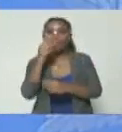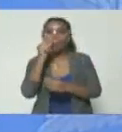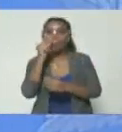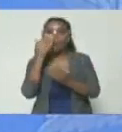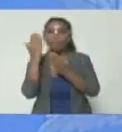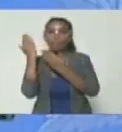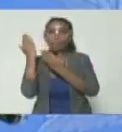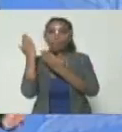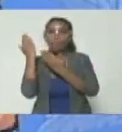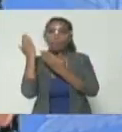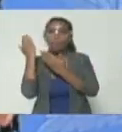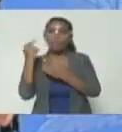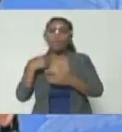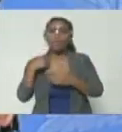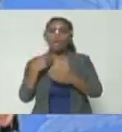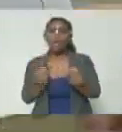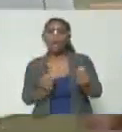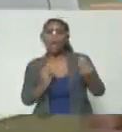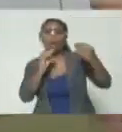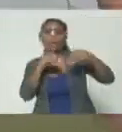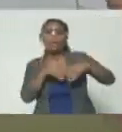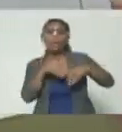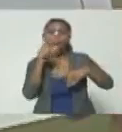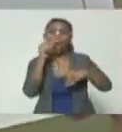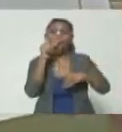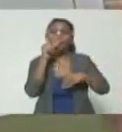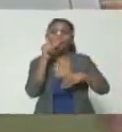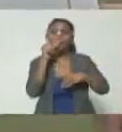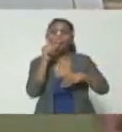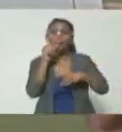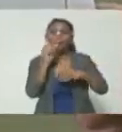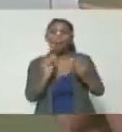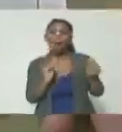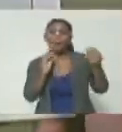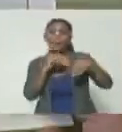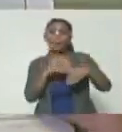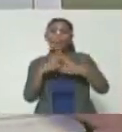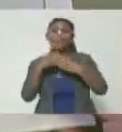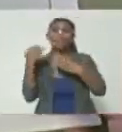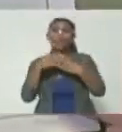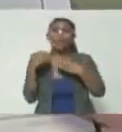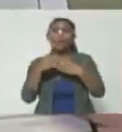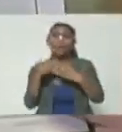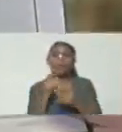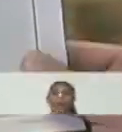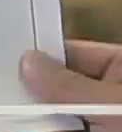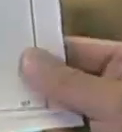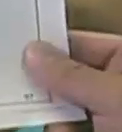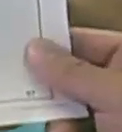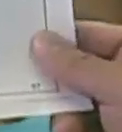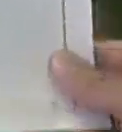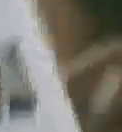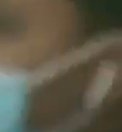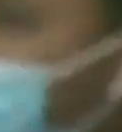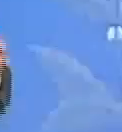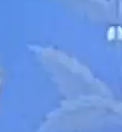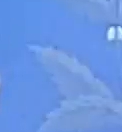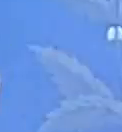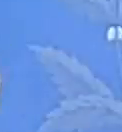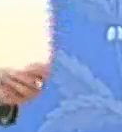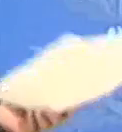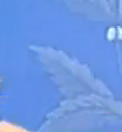Estoy cuadrando con Somasa los aportes en dólares para los juguetes. Se necesita